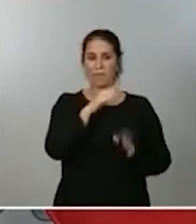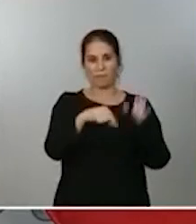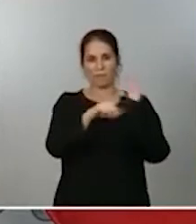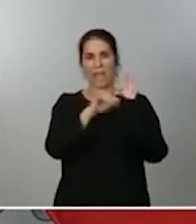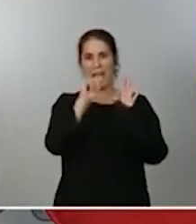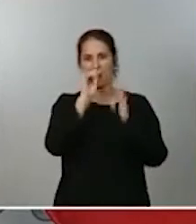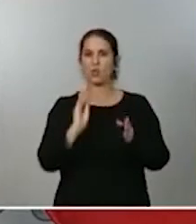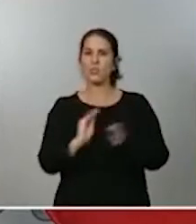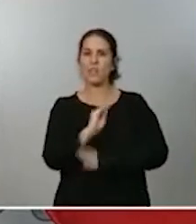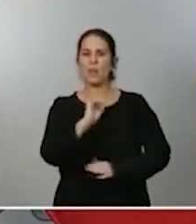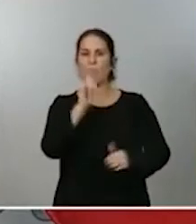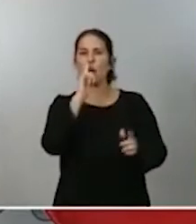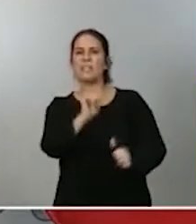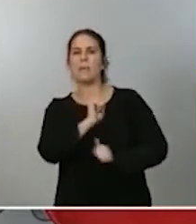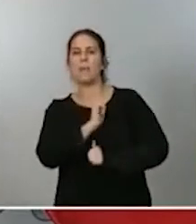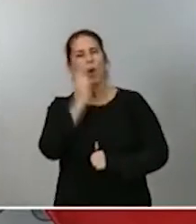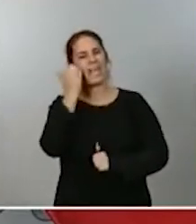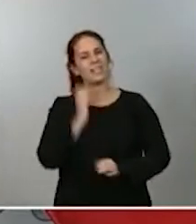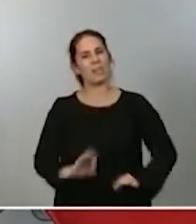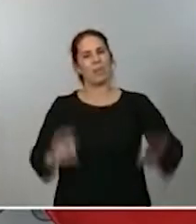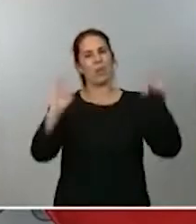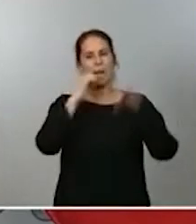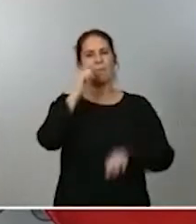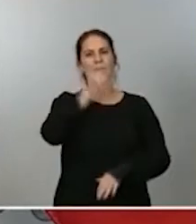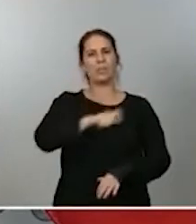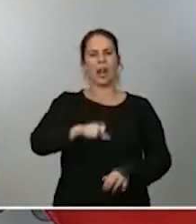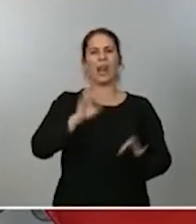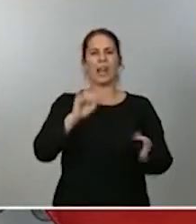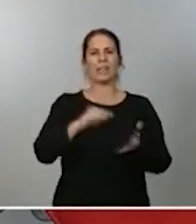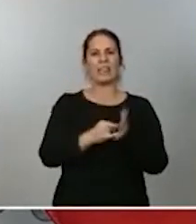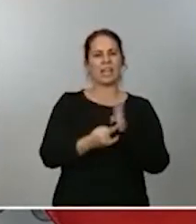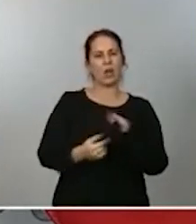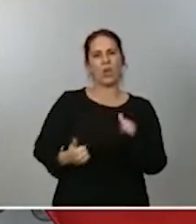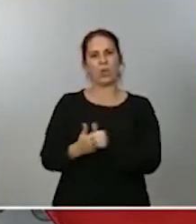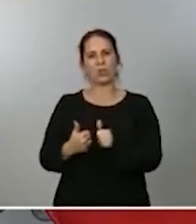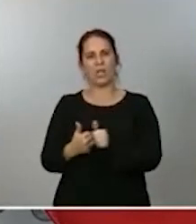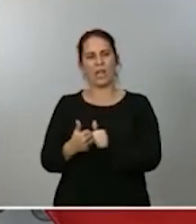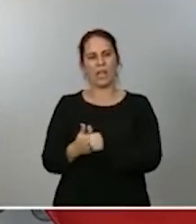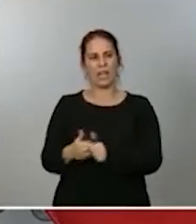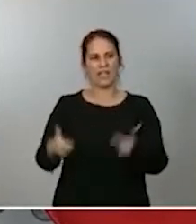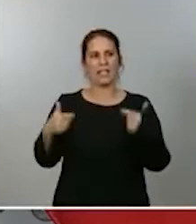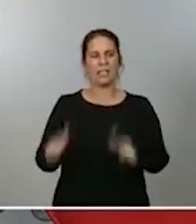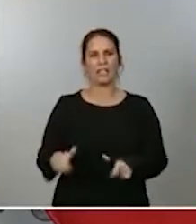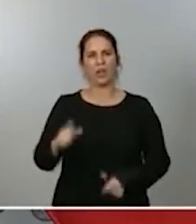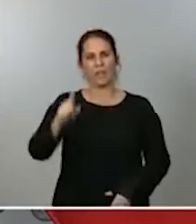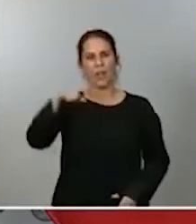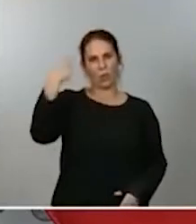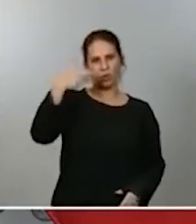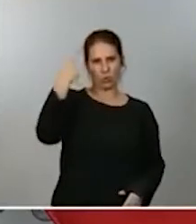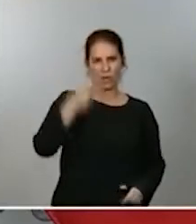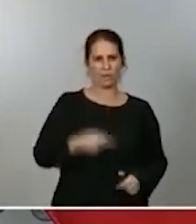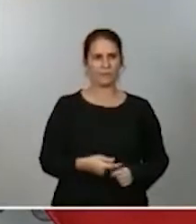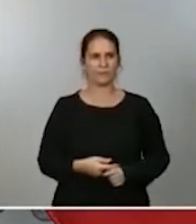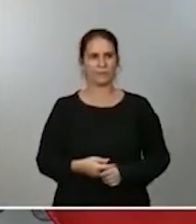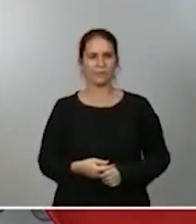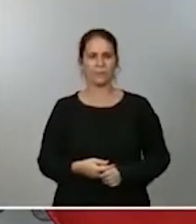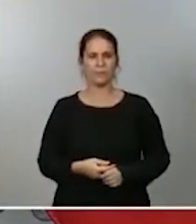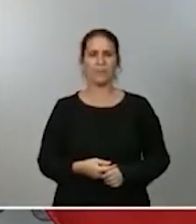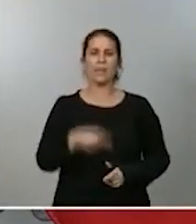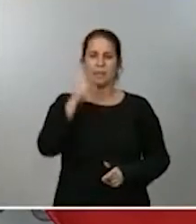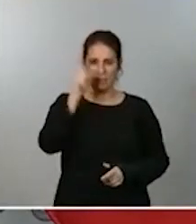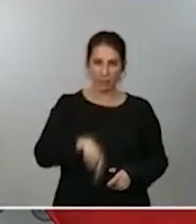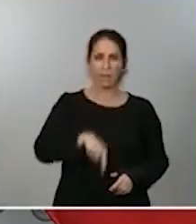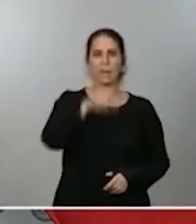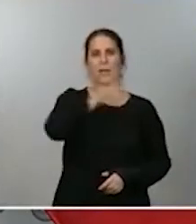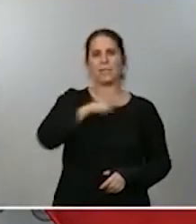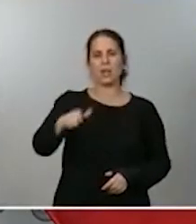excepcional para el personal técnico y auxiliar del sector de la cultura, también personal afectado por las